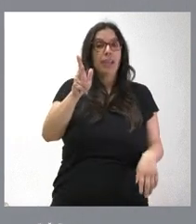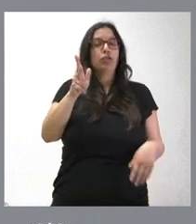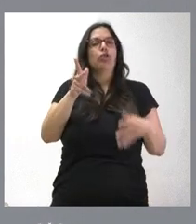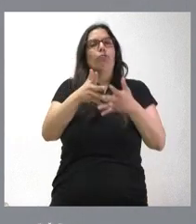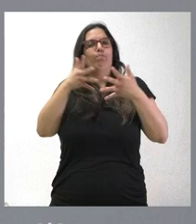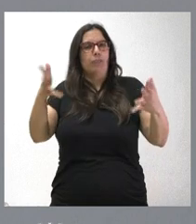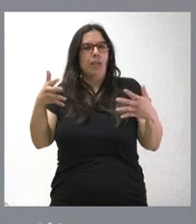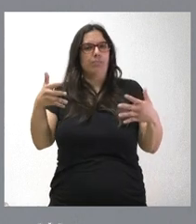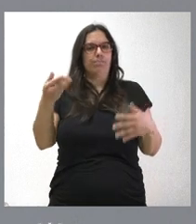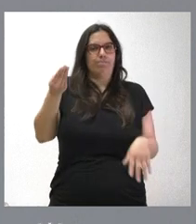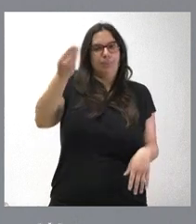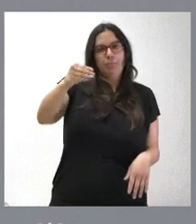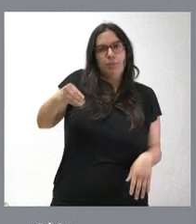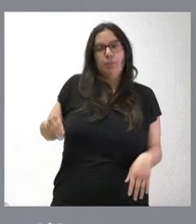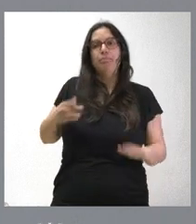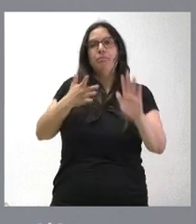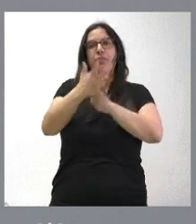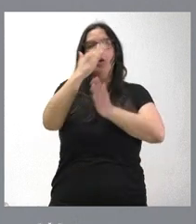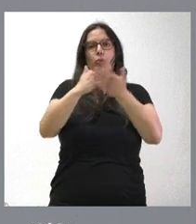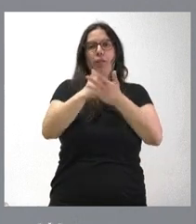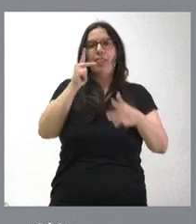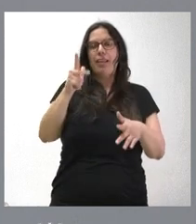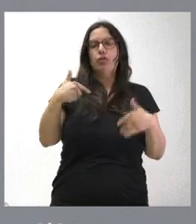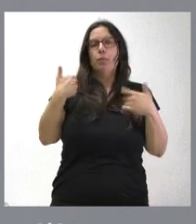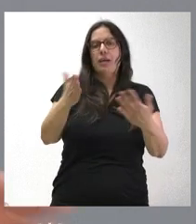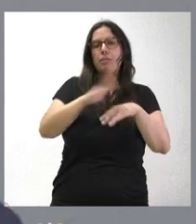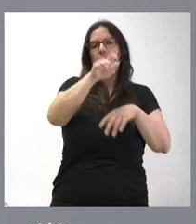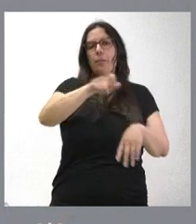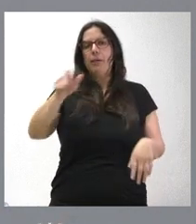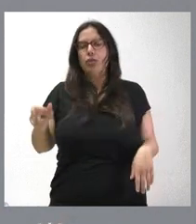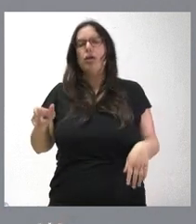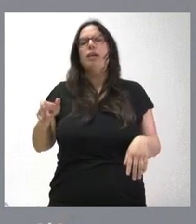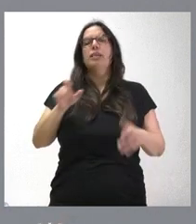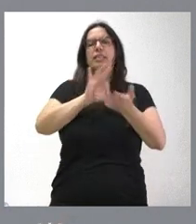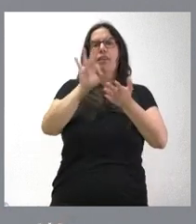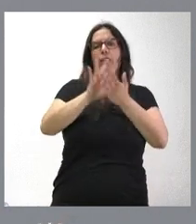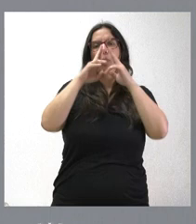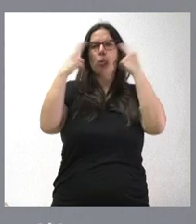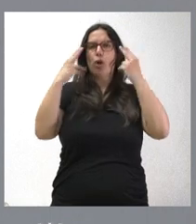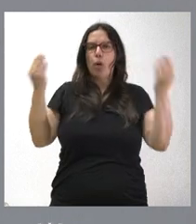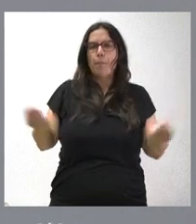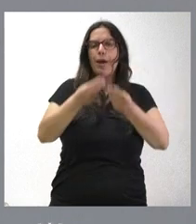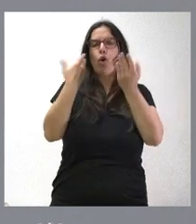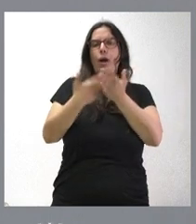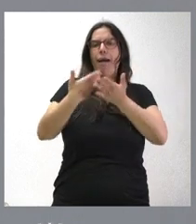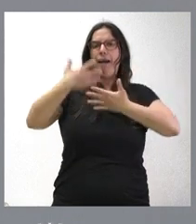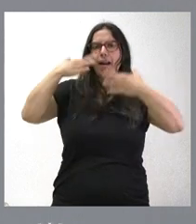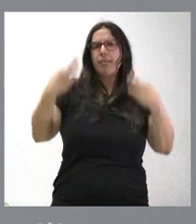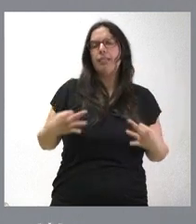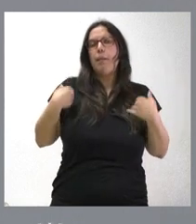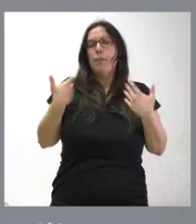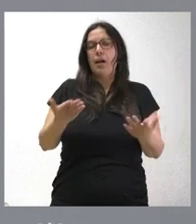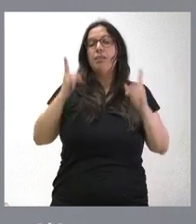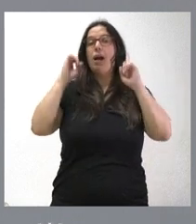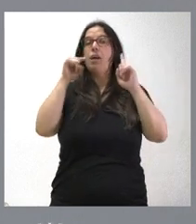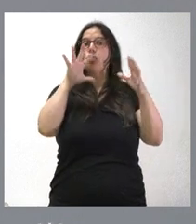comunidad, por tanto, una comunidad con más derechos para las personas, con mejores servicios públicos, con más garantías. En este caso, hablamos de